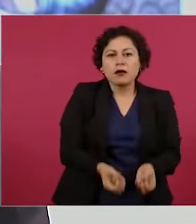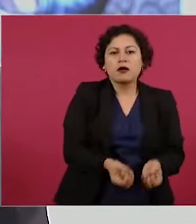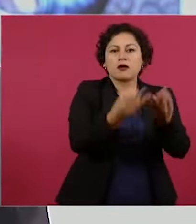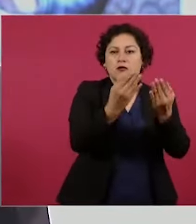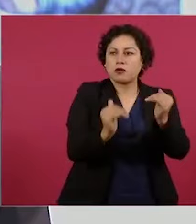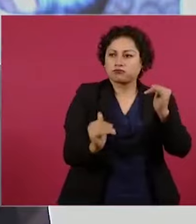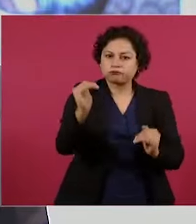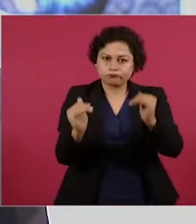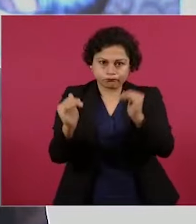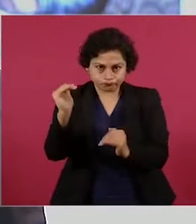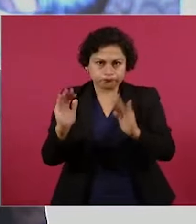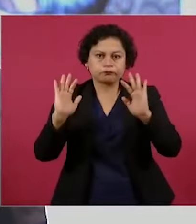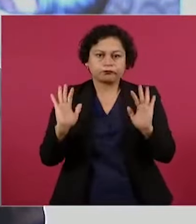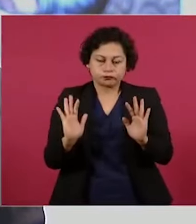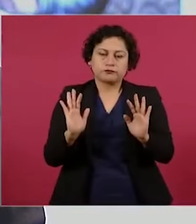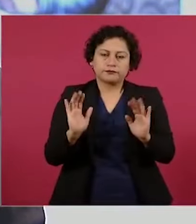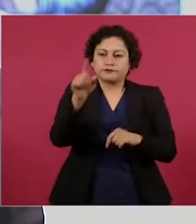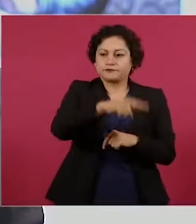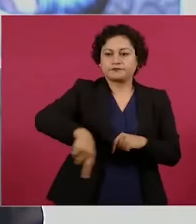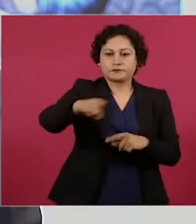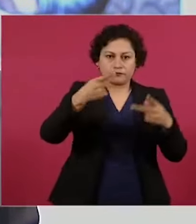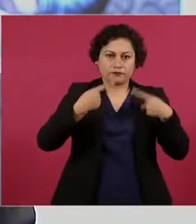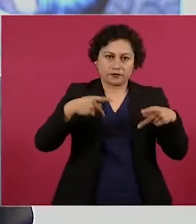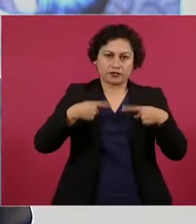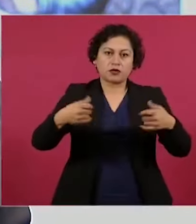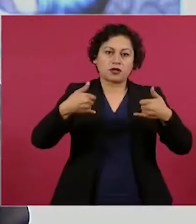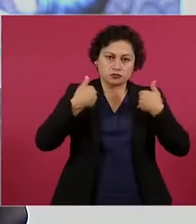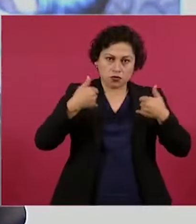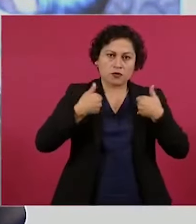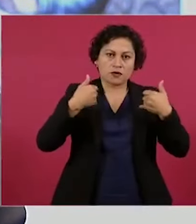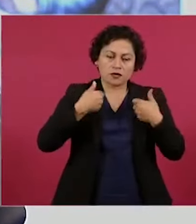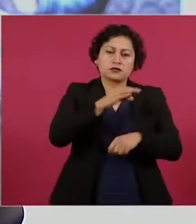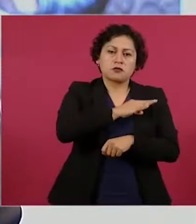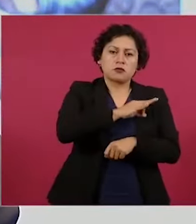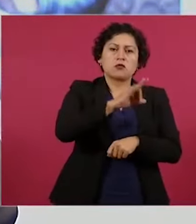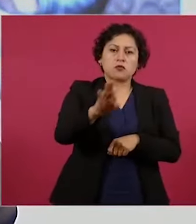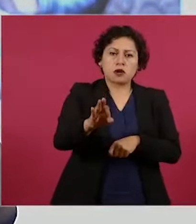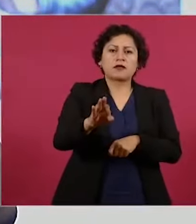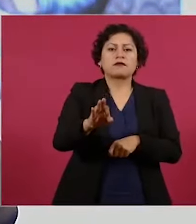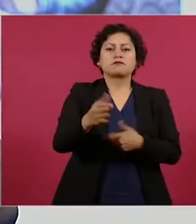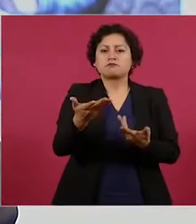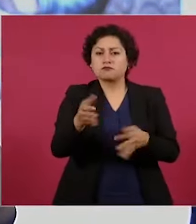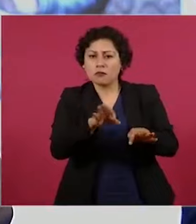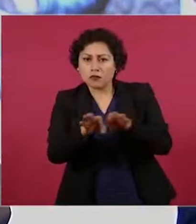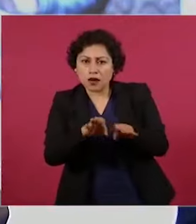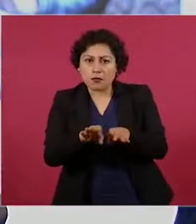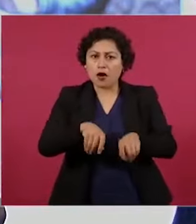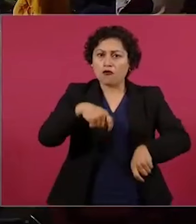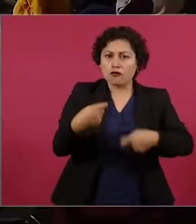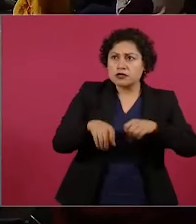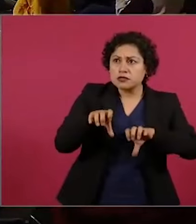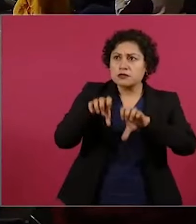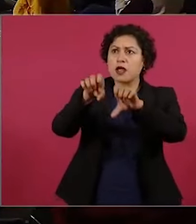jóvenes que, por ejemplo, se pueden mudar de distintas ciudades, pueden tener trabajos también flexibles y tener acceso